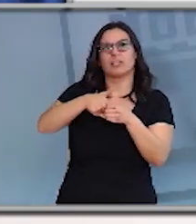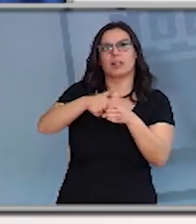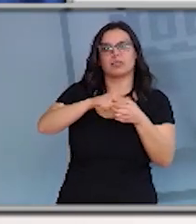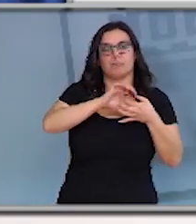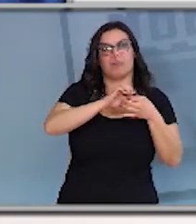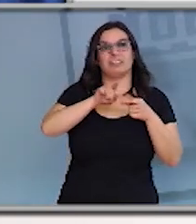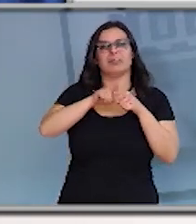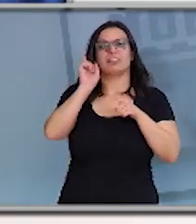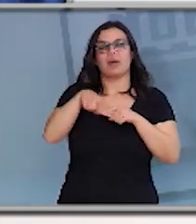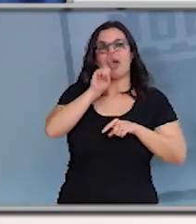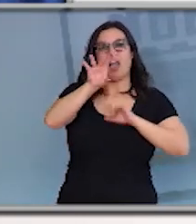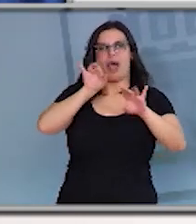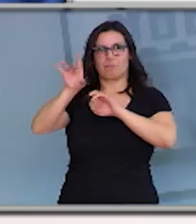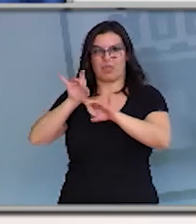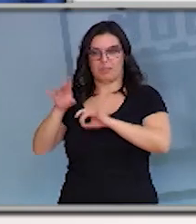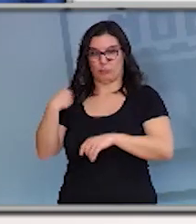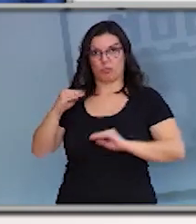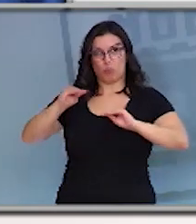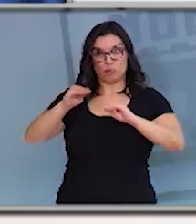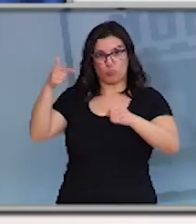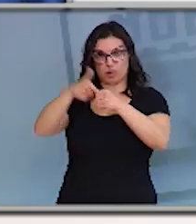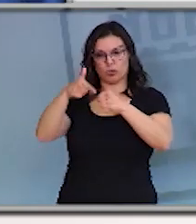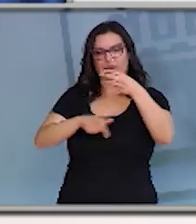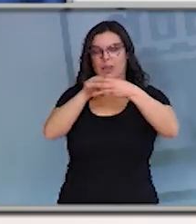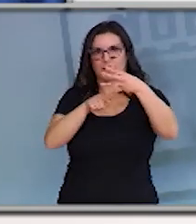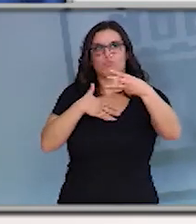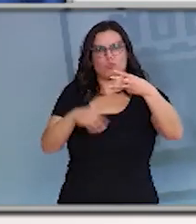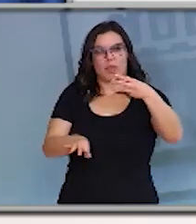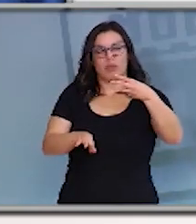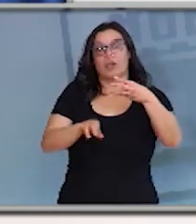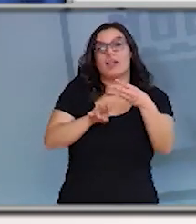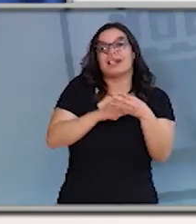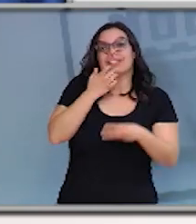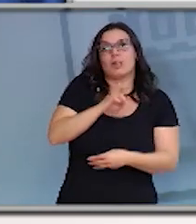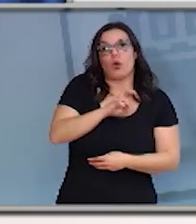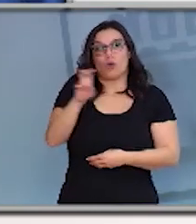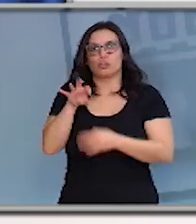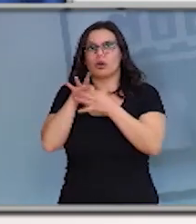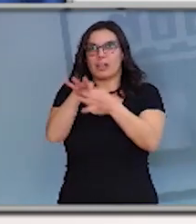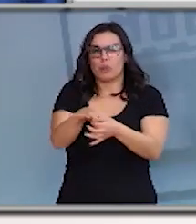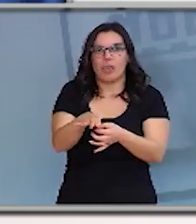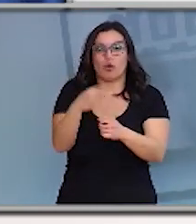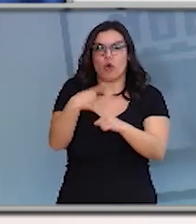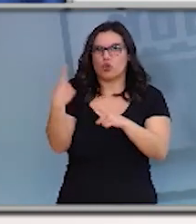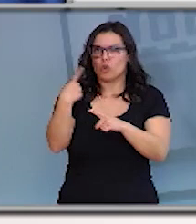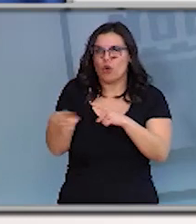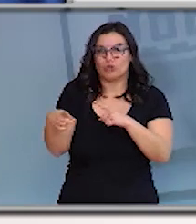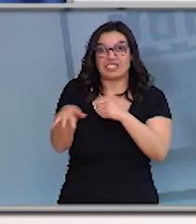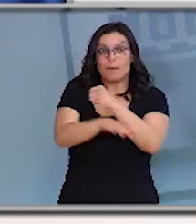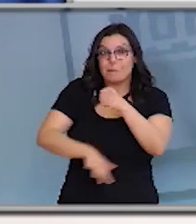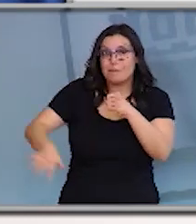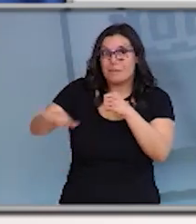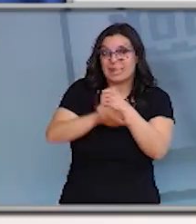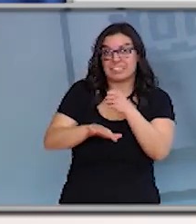de almacenamiento y distribución de los mismos. Y cualquier otro establecimiento relacionado con bienes, productos o servicios